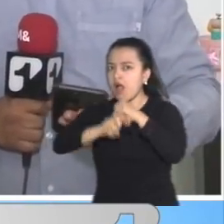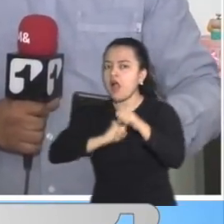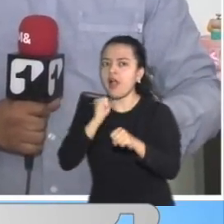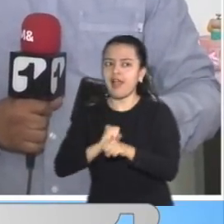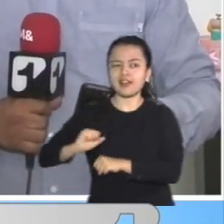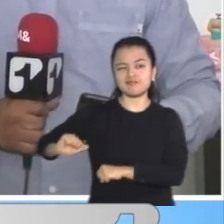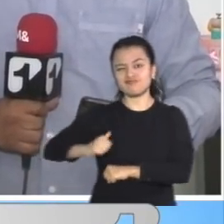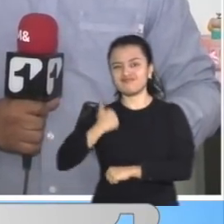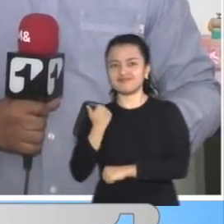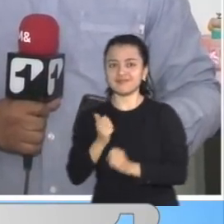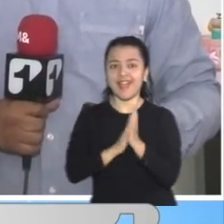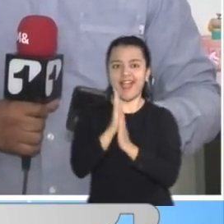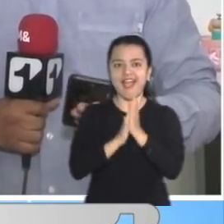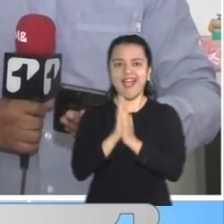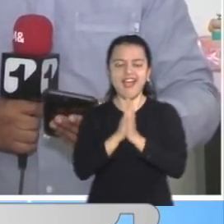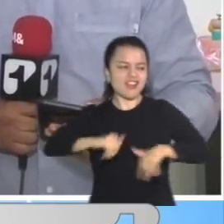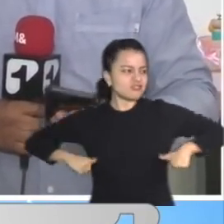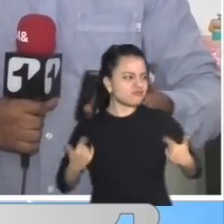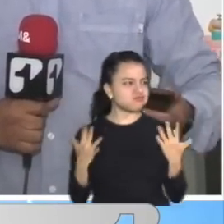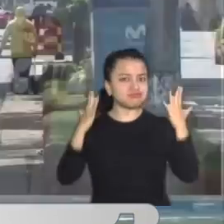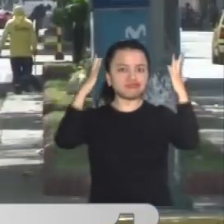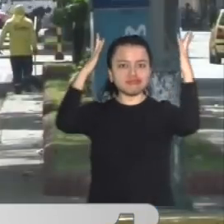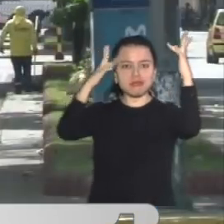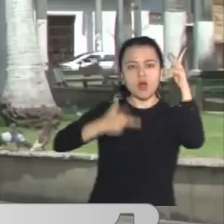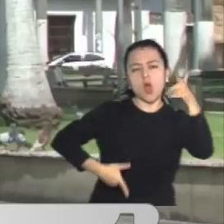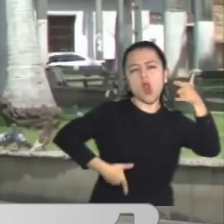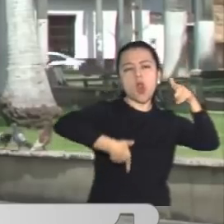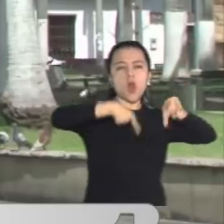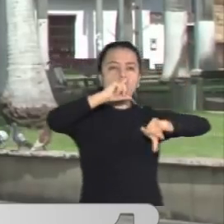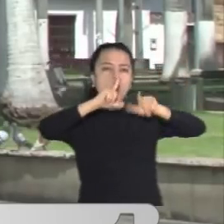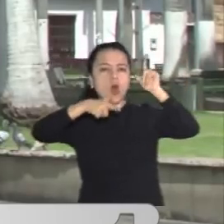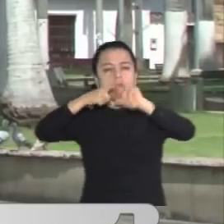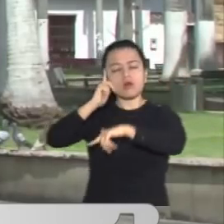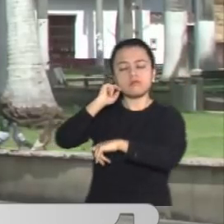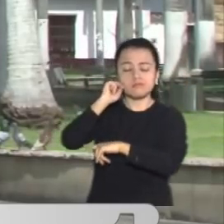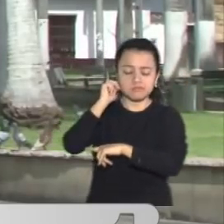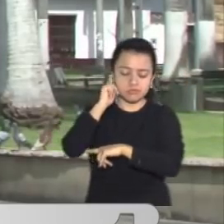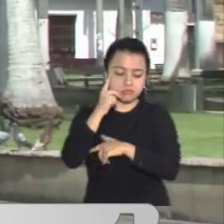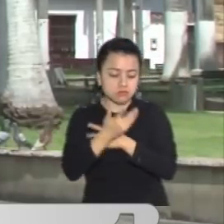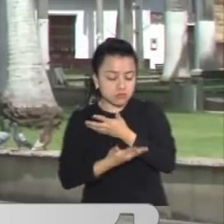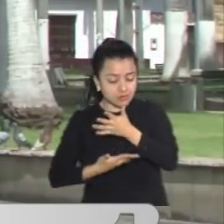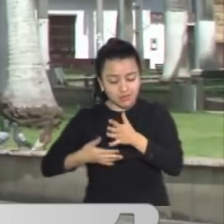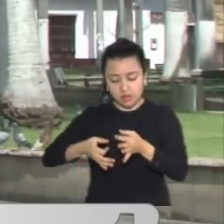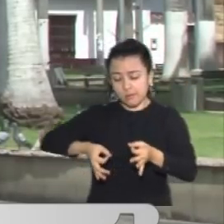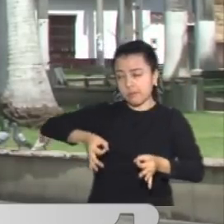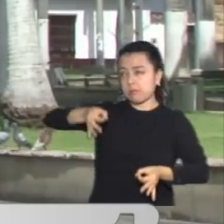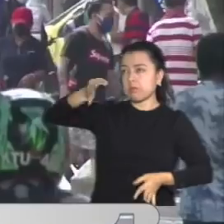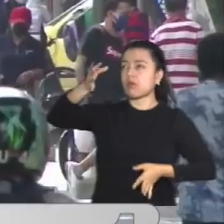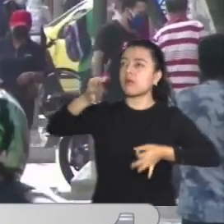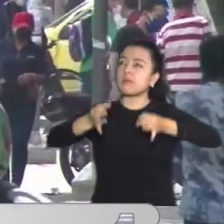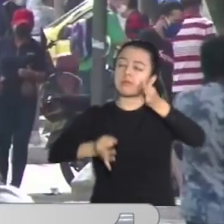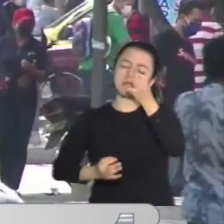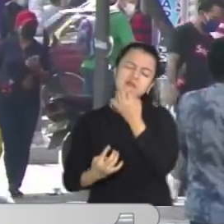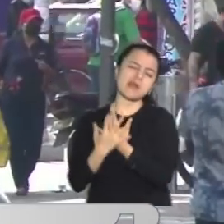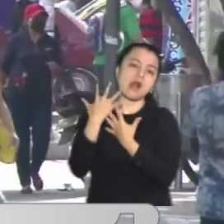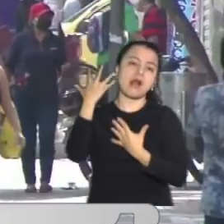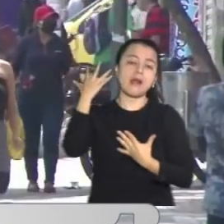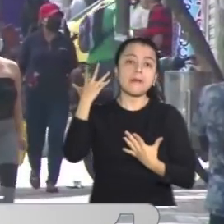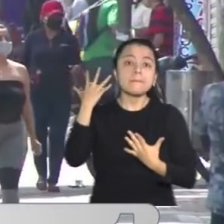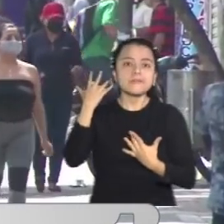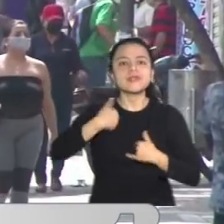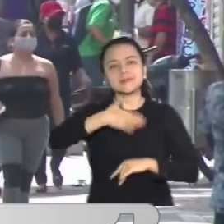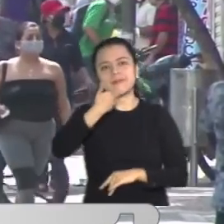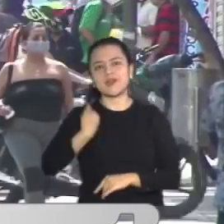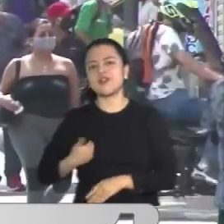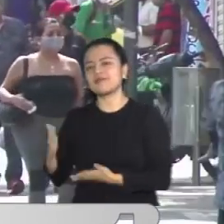aprovechen estas fiestas decembrinas para consumir bebidas embriagantes y también para manipular pólvora. Precisamente para ampliar esta información